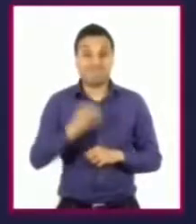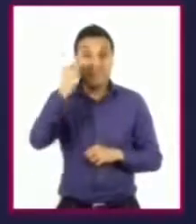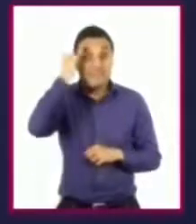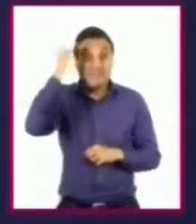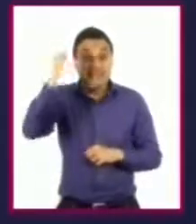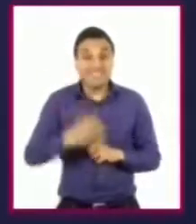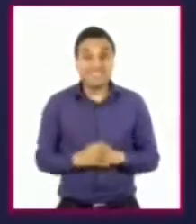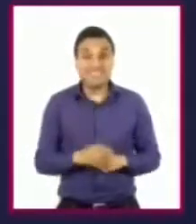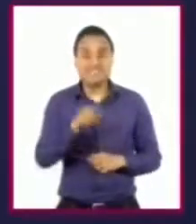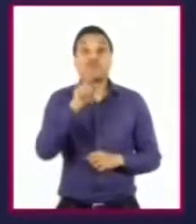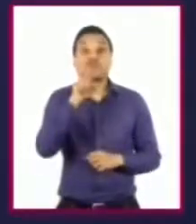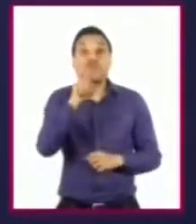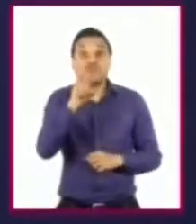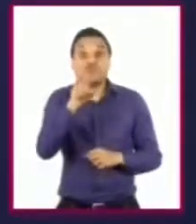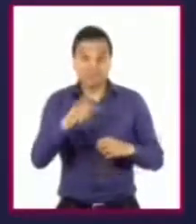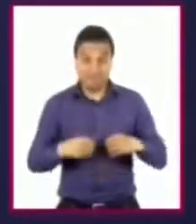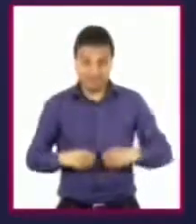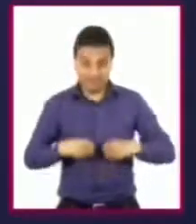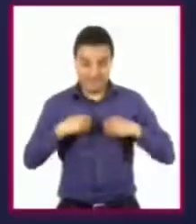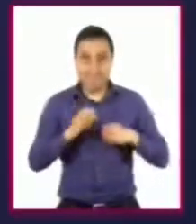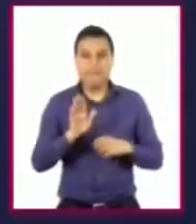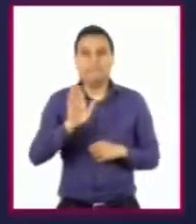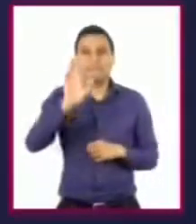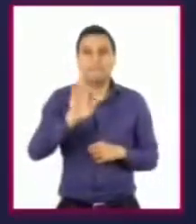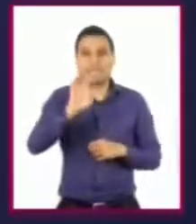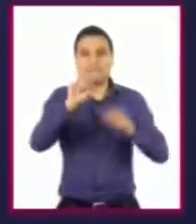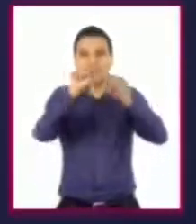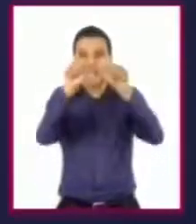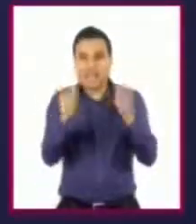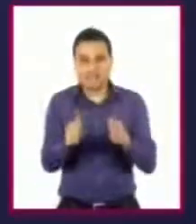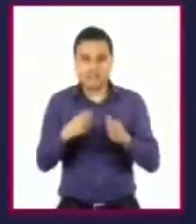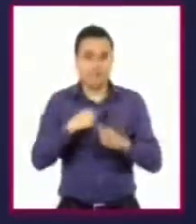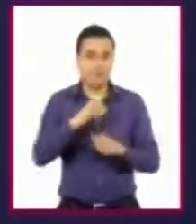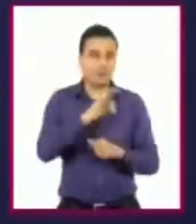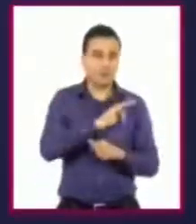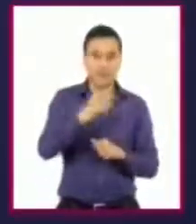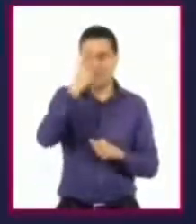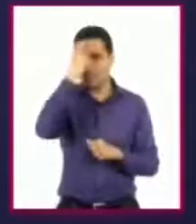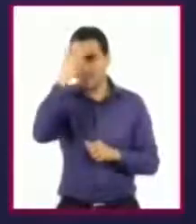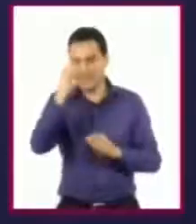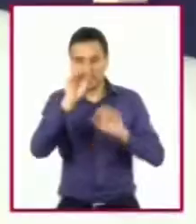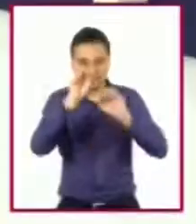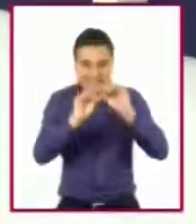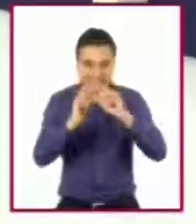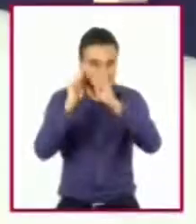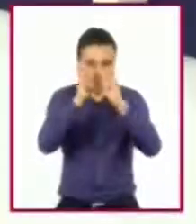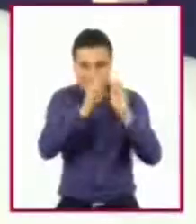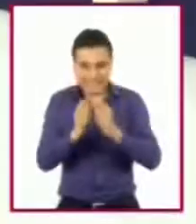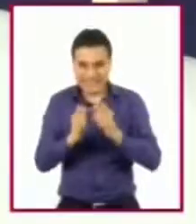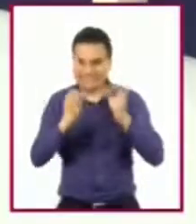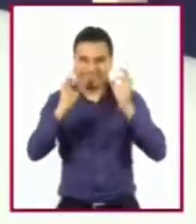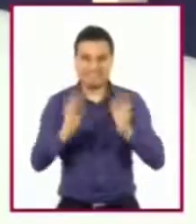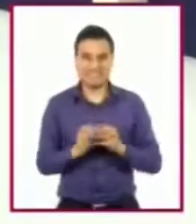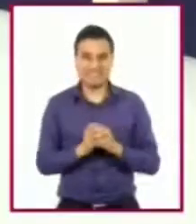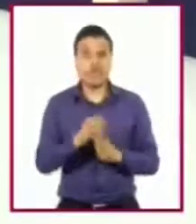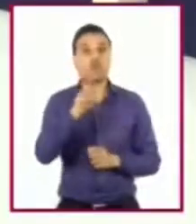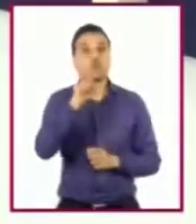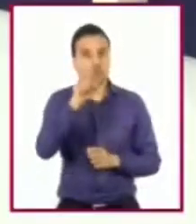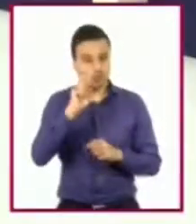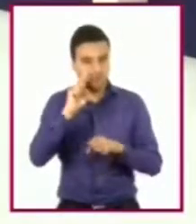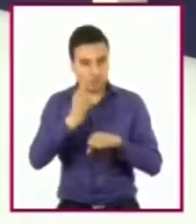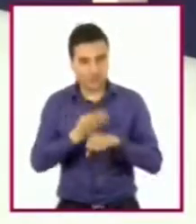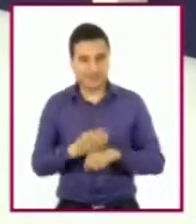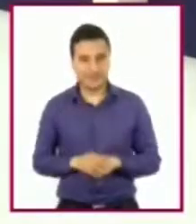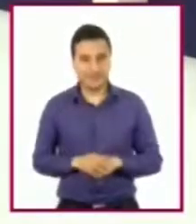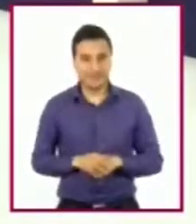como una obra de arte. Pueden crearla, darle forma, está en sus manos. Les invitamos a que